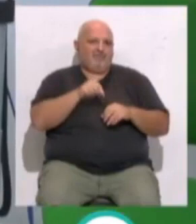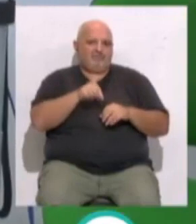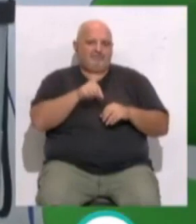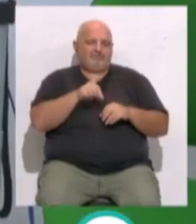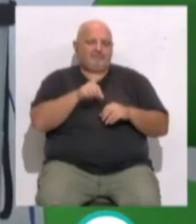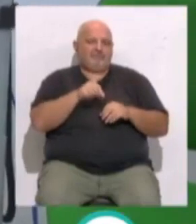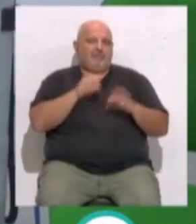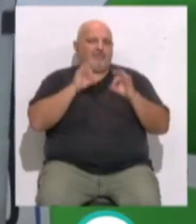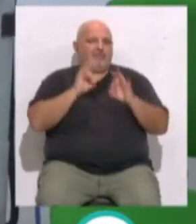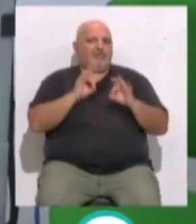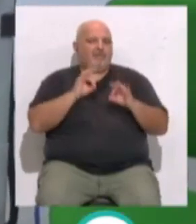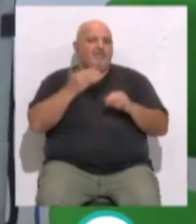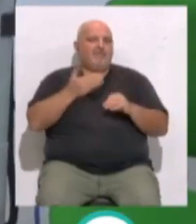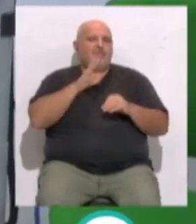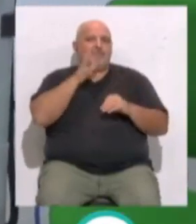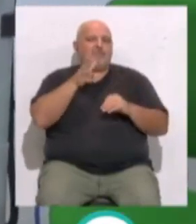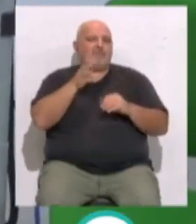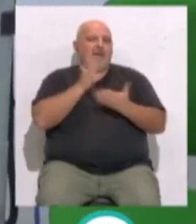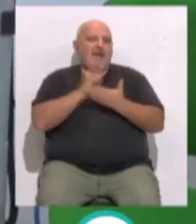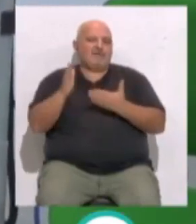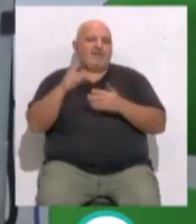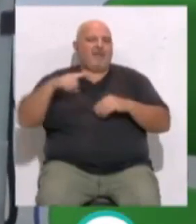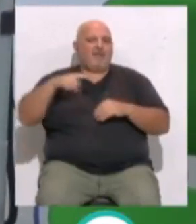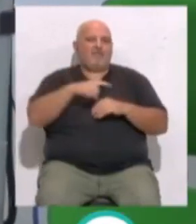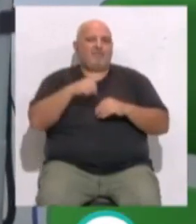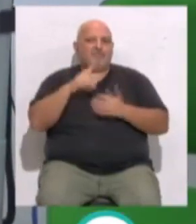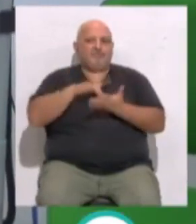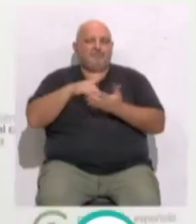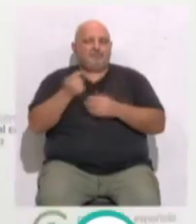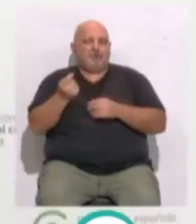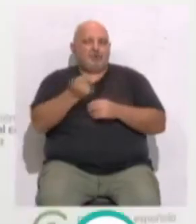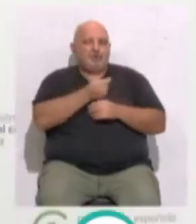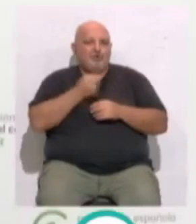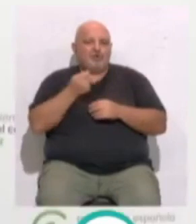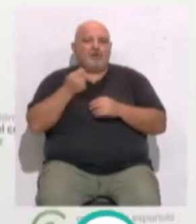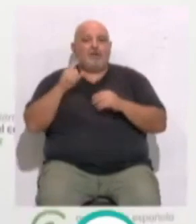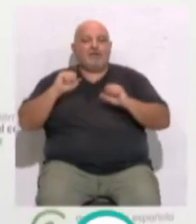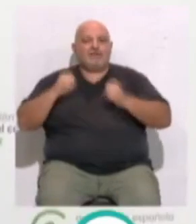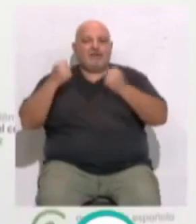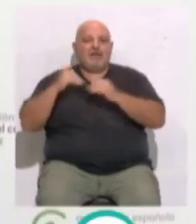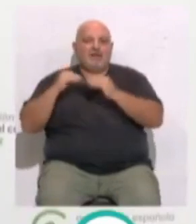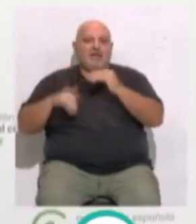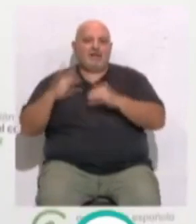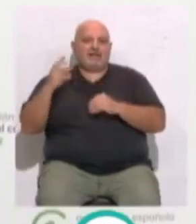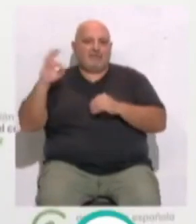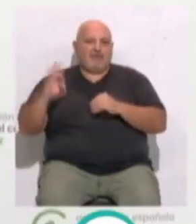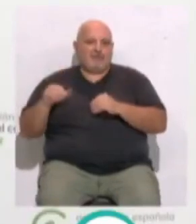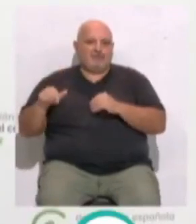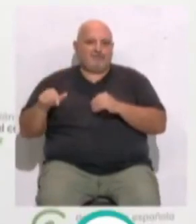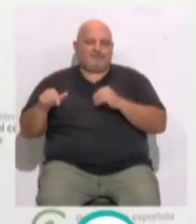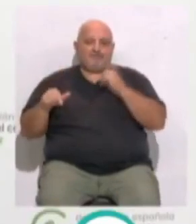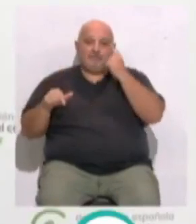Y eso es especialmente importante en el caso de los cánceres poco frecuentes y los de supervivencia inferior al 30%.